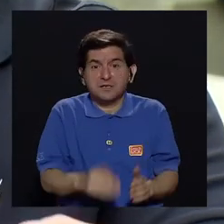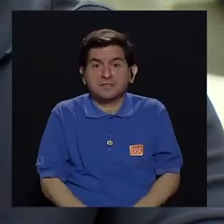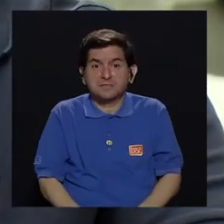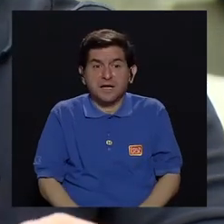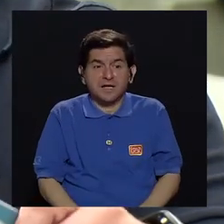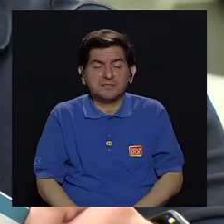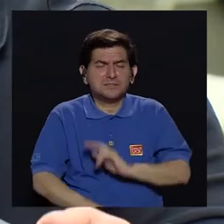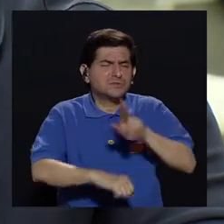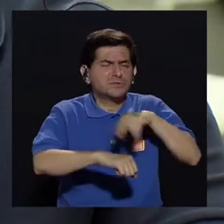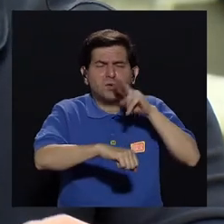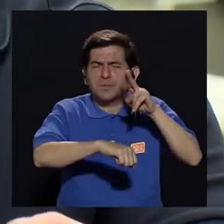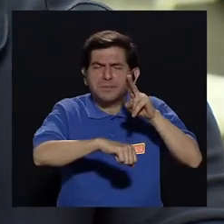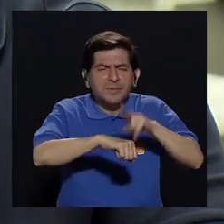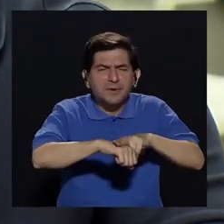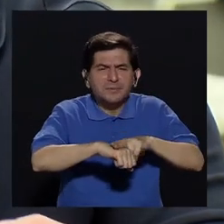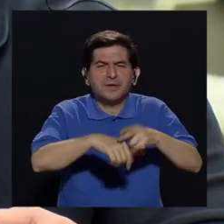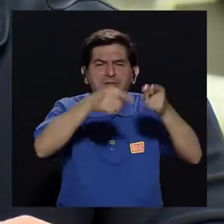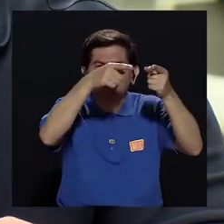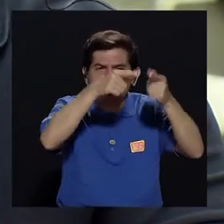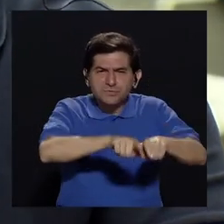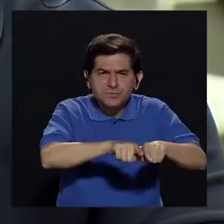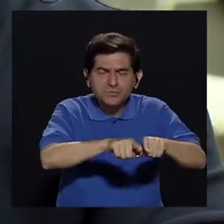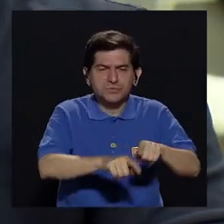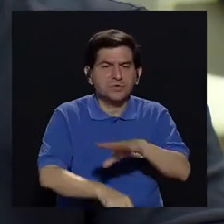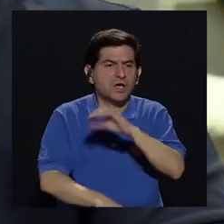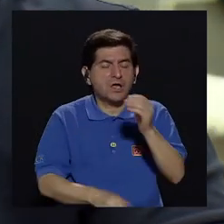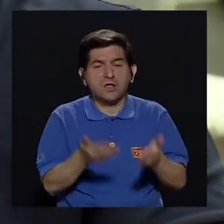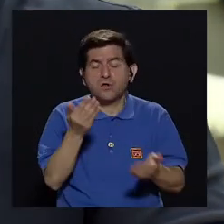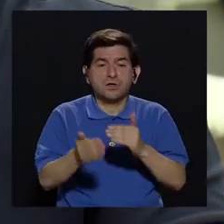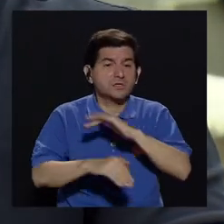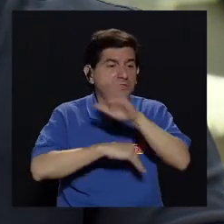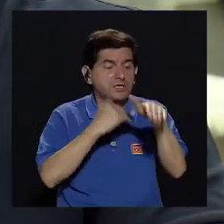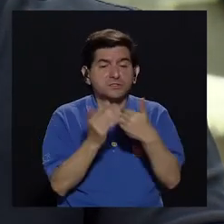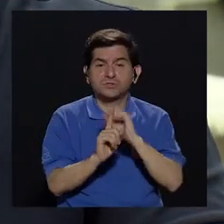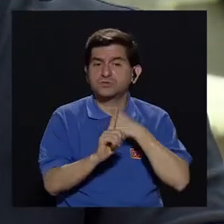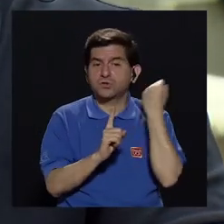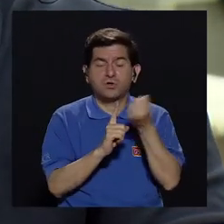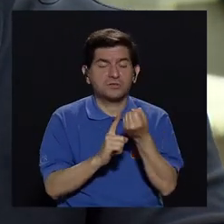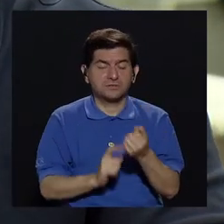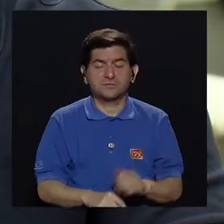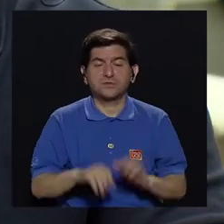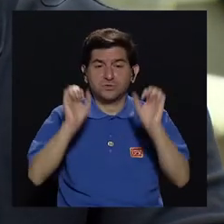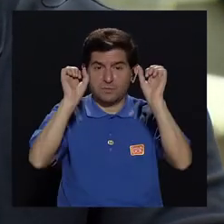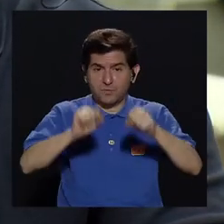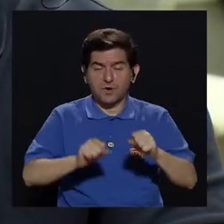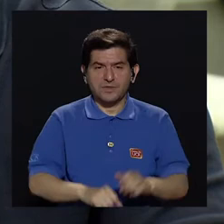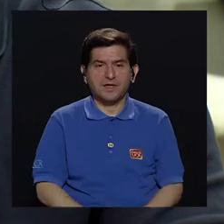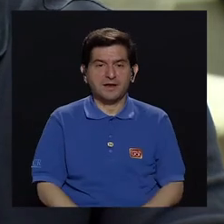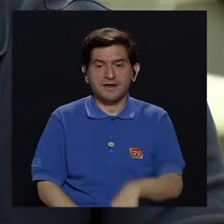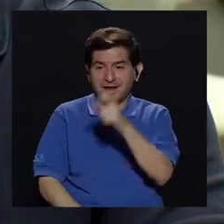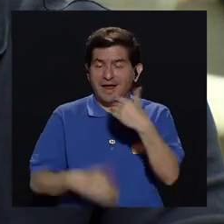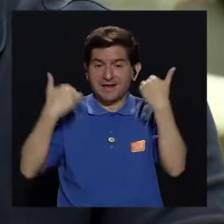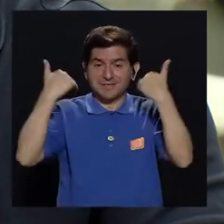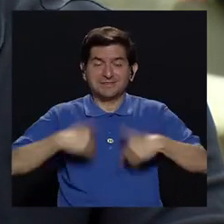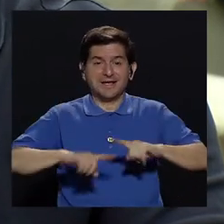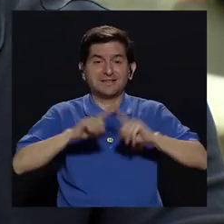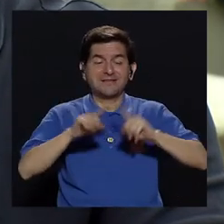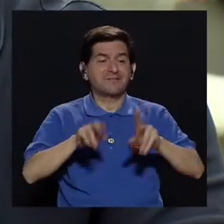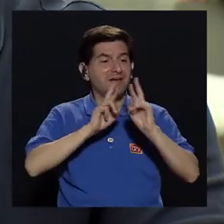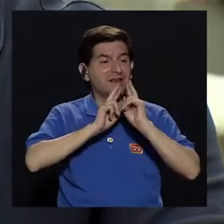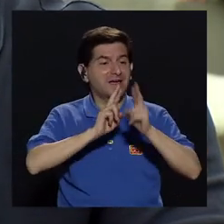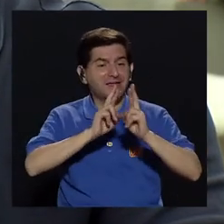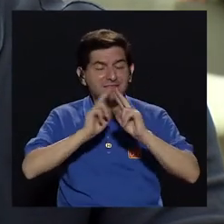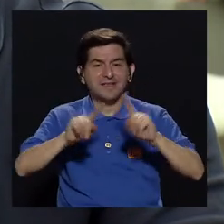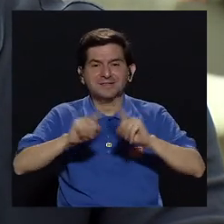clásicos o típicos? ¿O puede ser cualquier cosa lo que funcione como detonante? Es el ser humano tiene diferentes